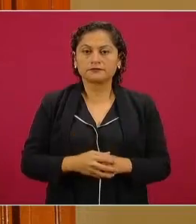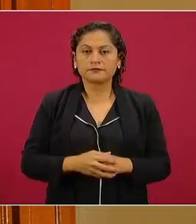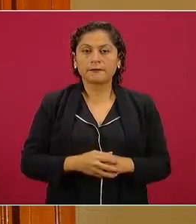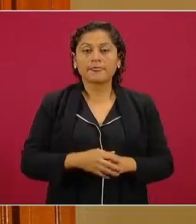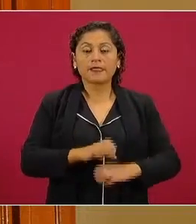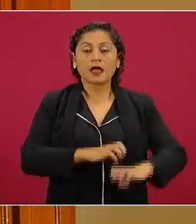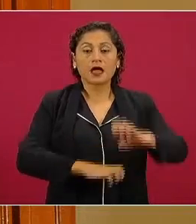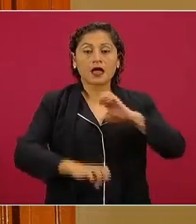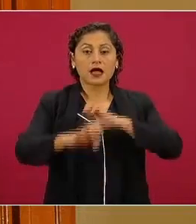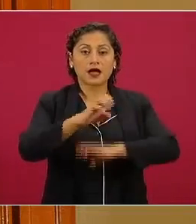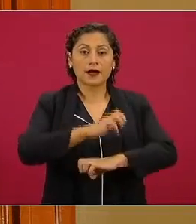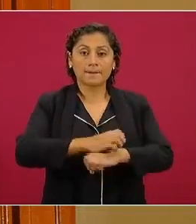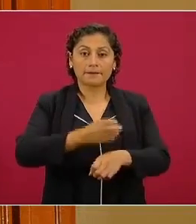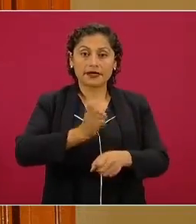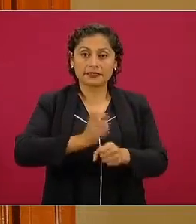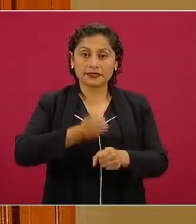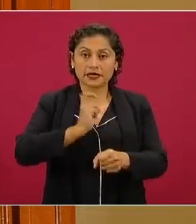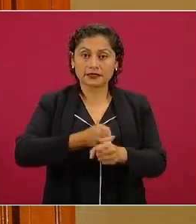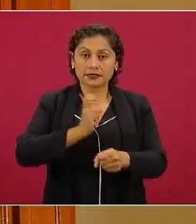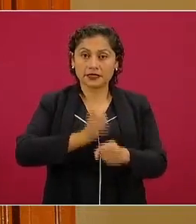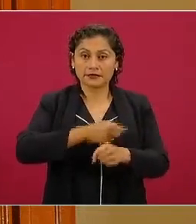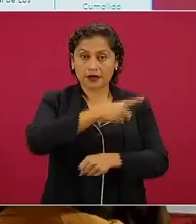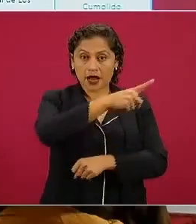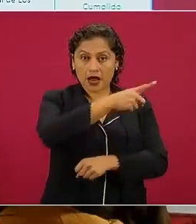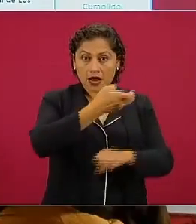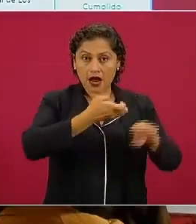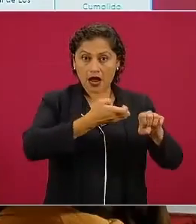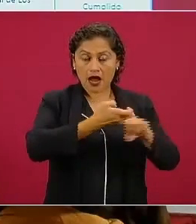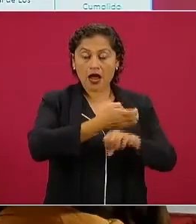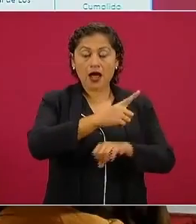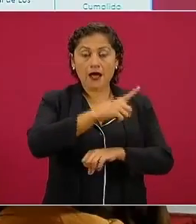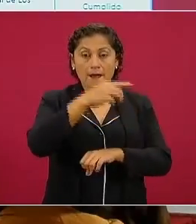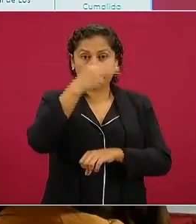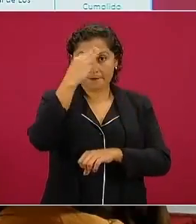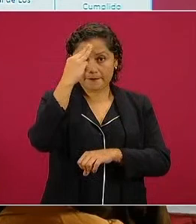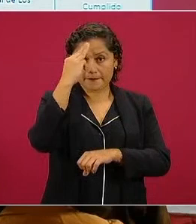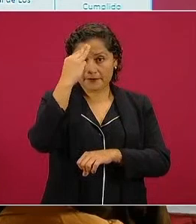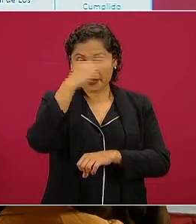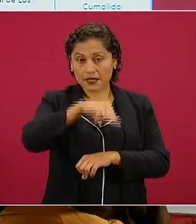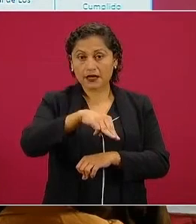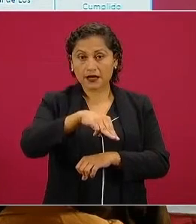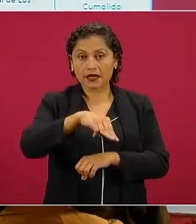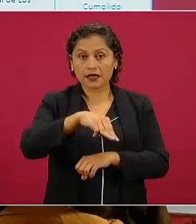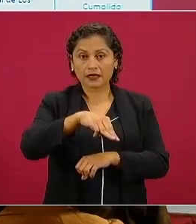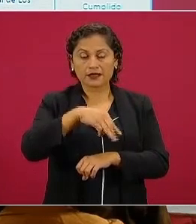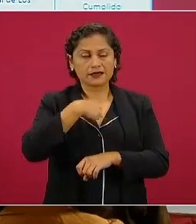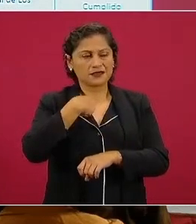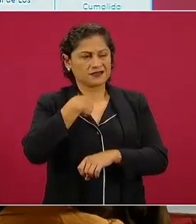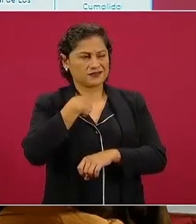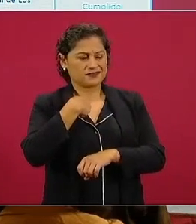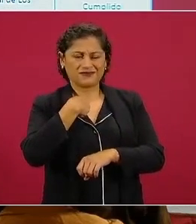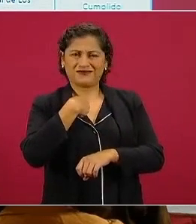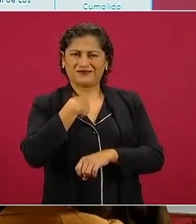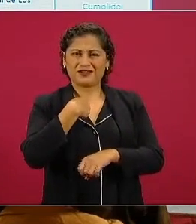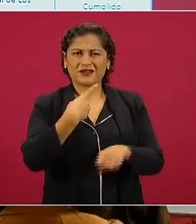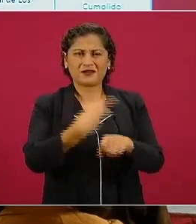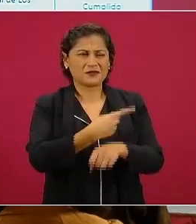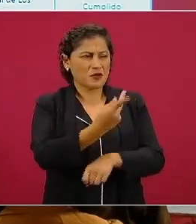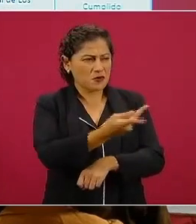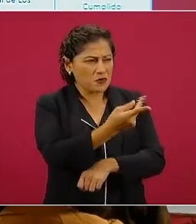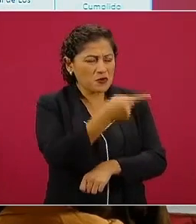Mexicali les decía yo a los dueños cómo es que obtuvieron los permisos cómo les dieron los permisos